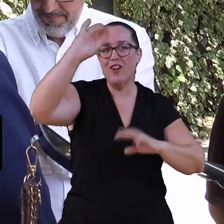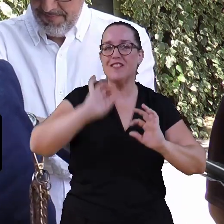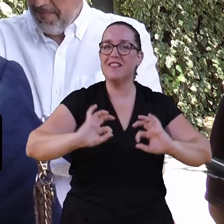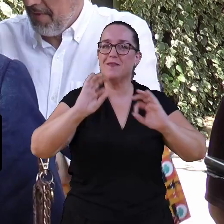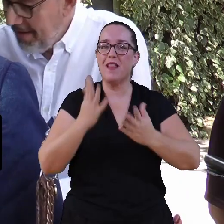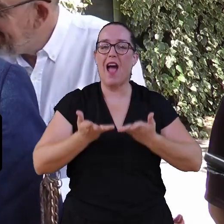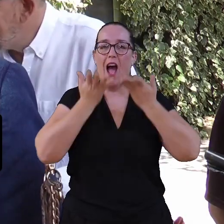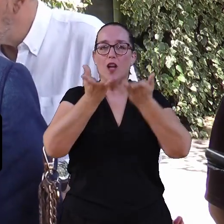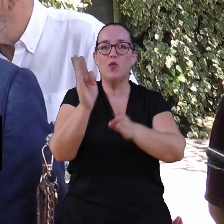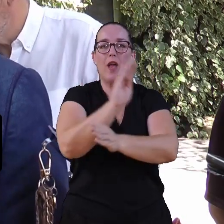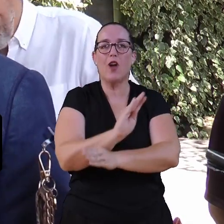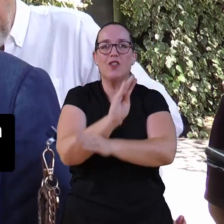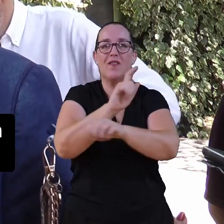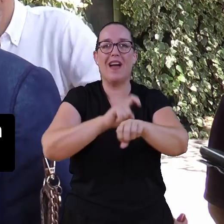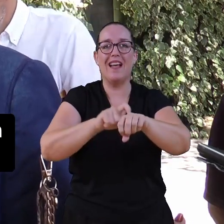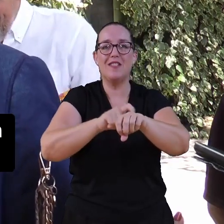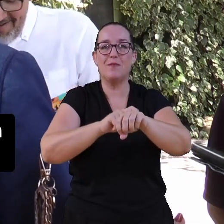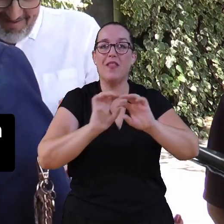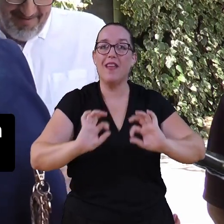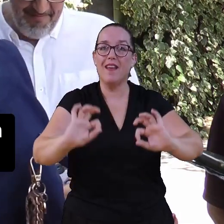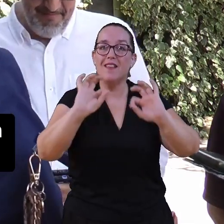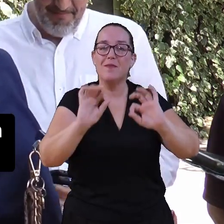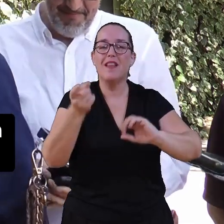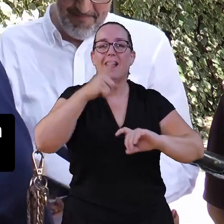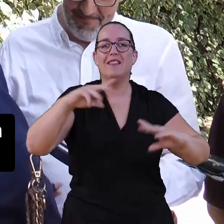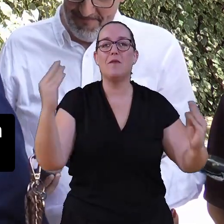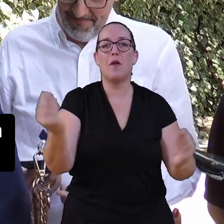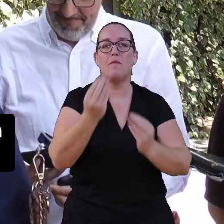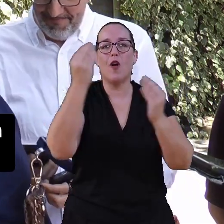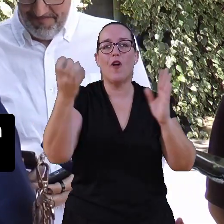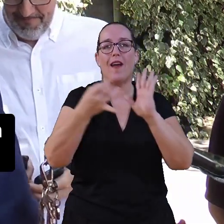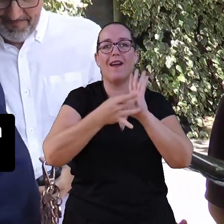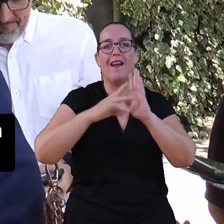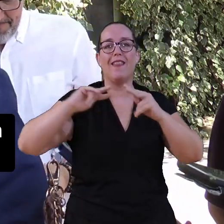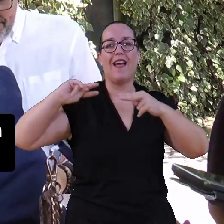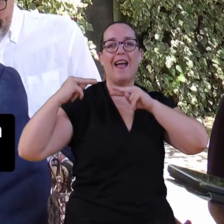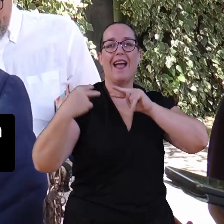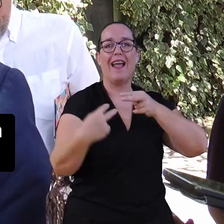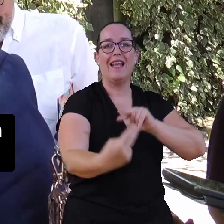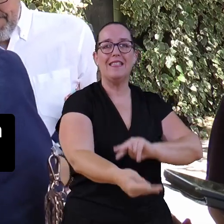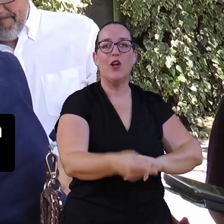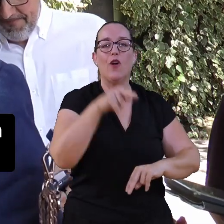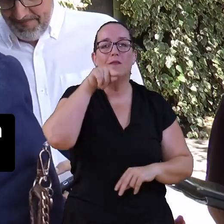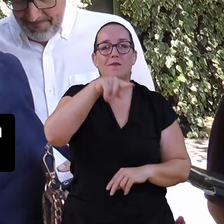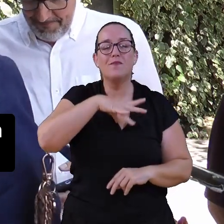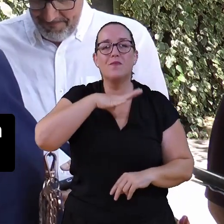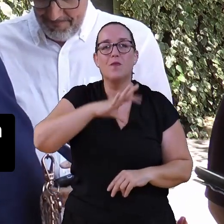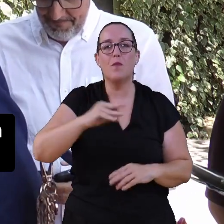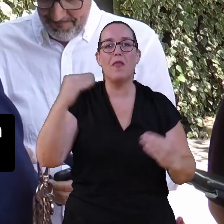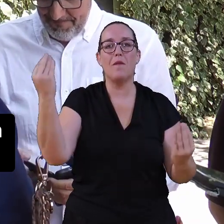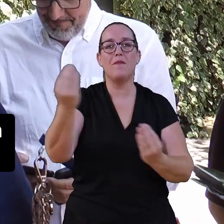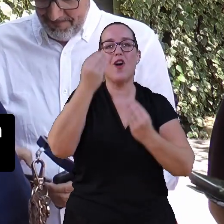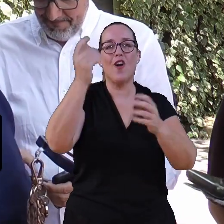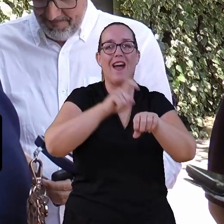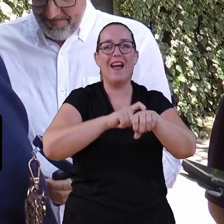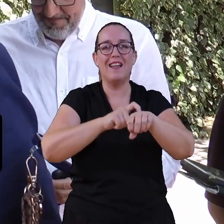como han dicho, solo a la conservación sino a mejorarla, que haya cruces genéticos que ayuden a seguir mejorándola y a conservarla con más